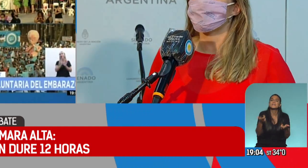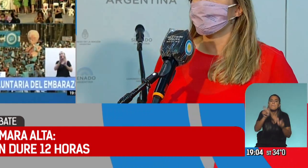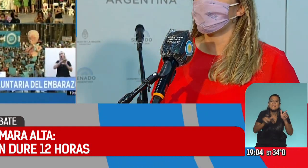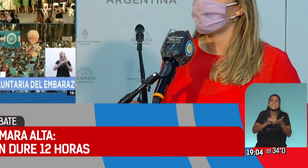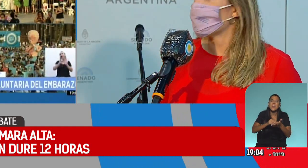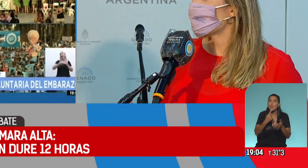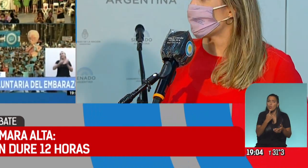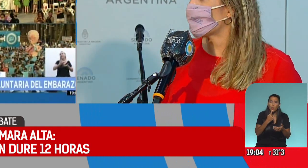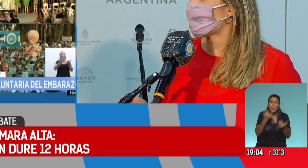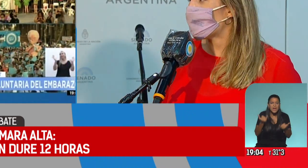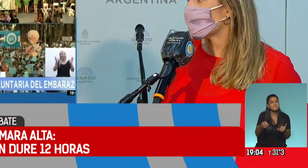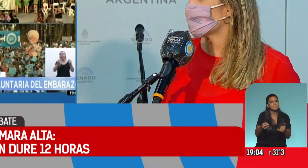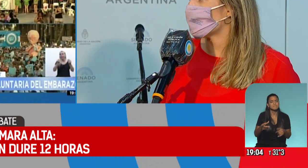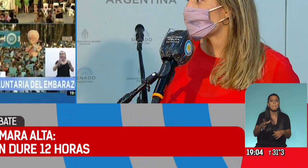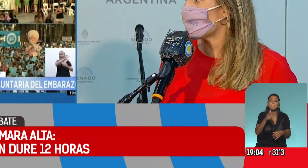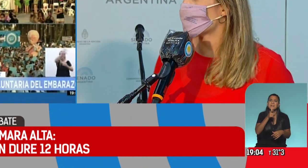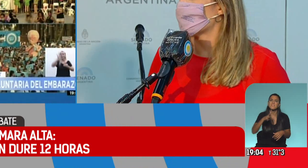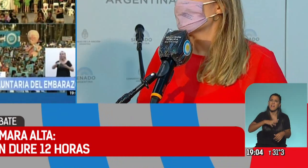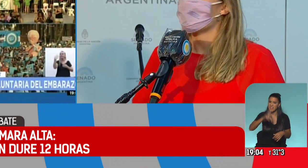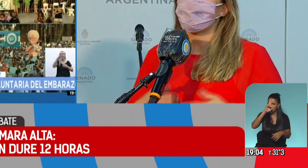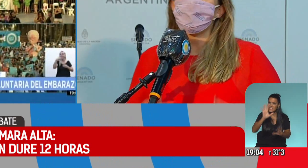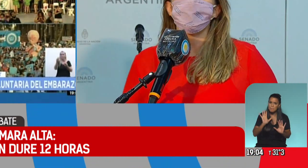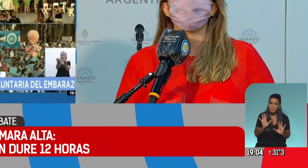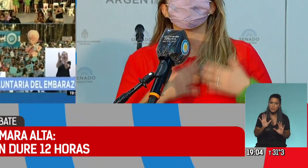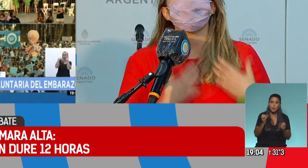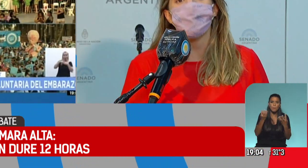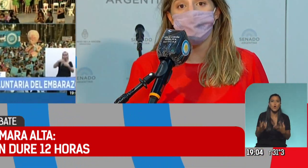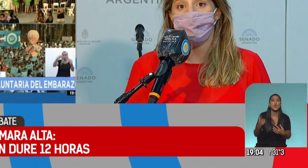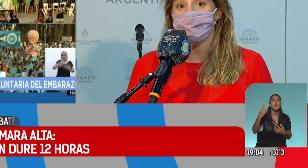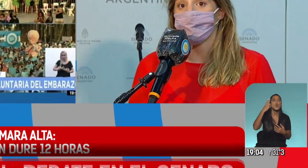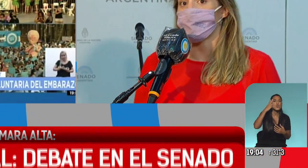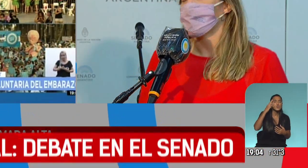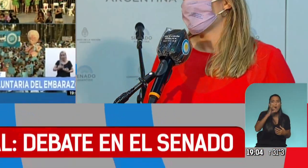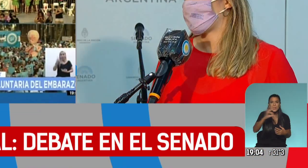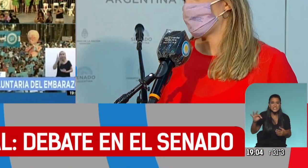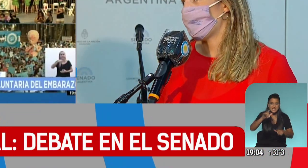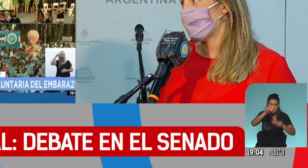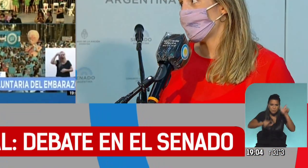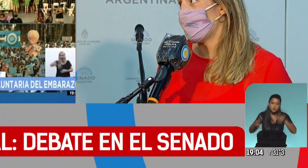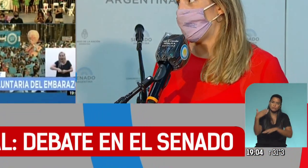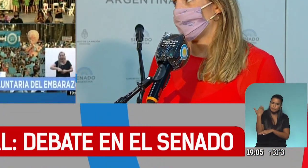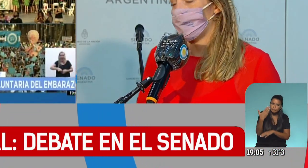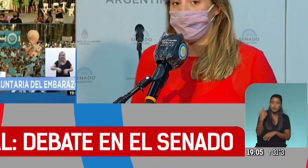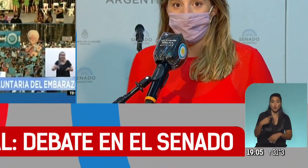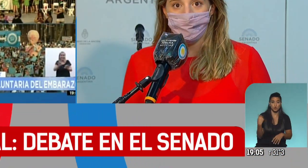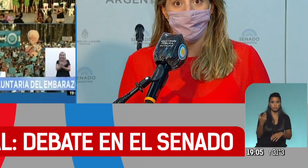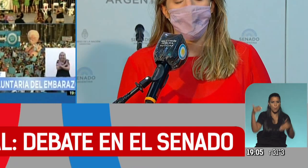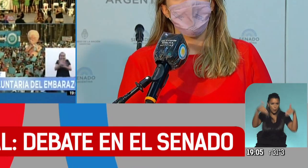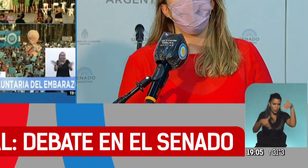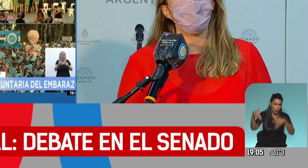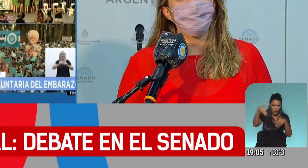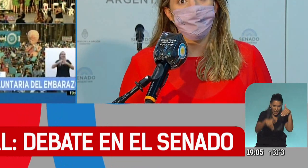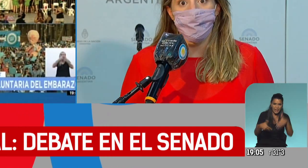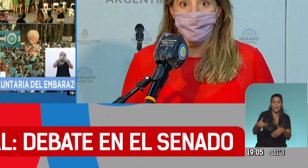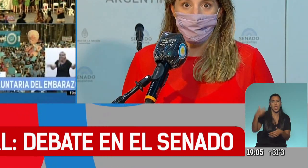la verdad que resulta un poco una falta de respeto, diría yo, porque con más de 900 expositores que hemos venido a este Congreso,